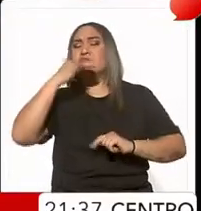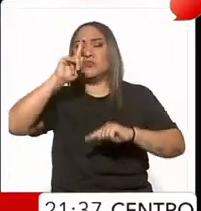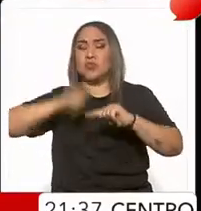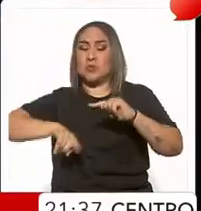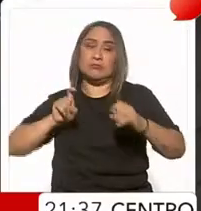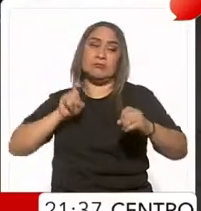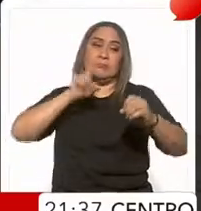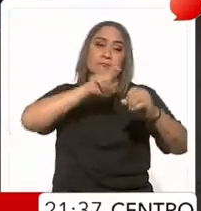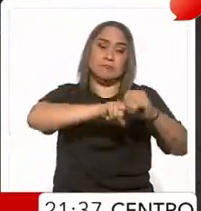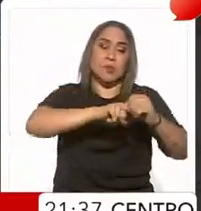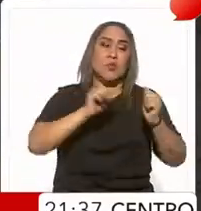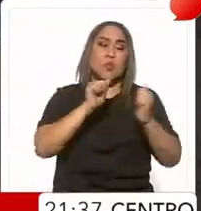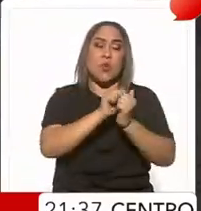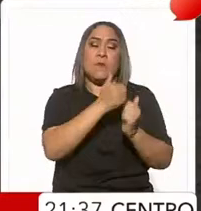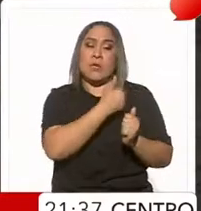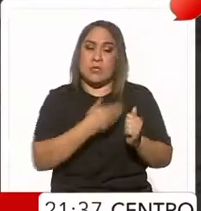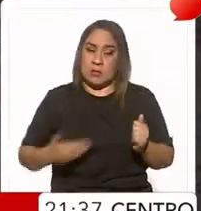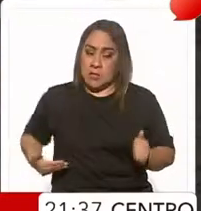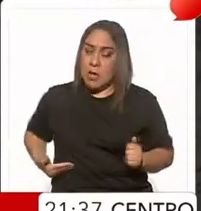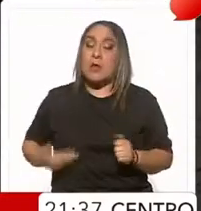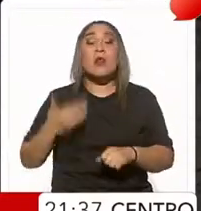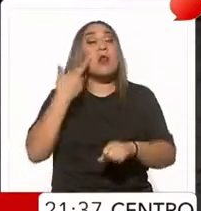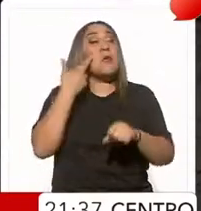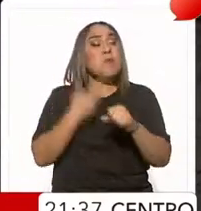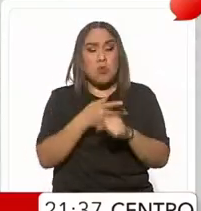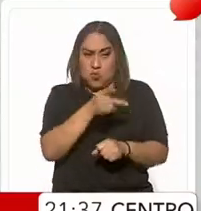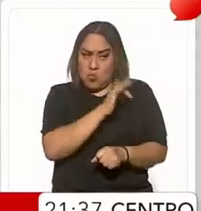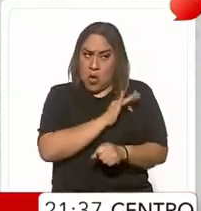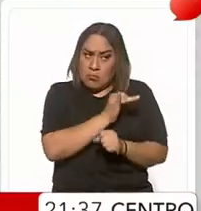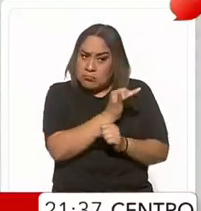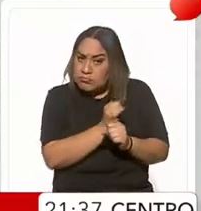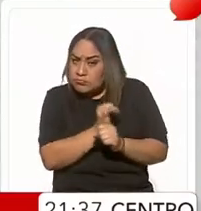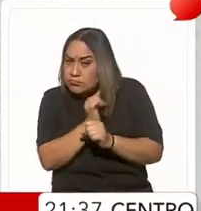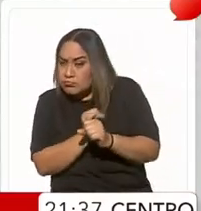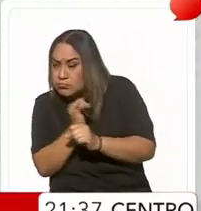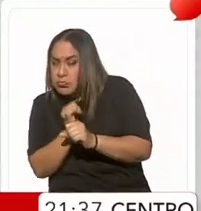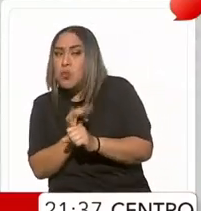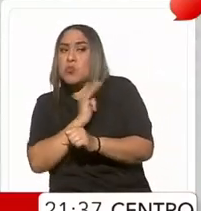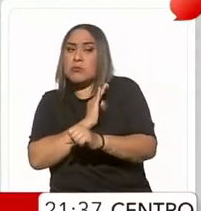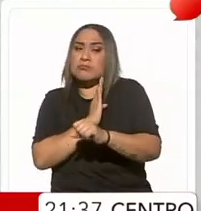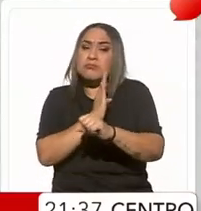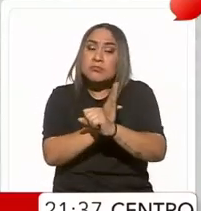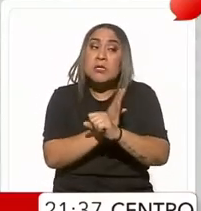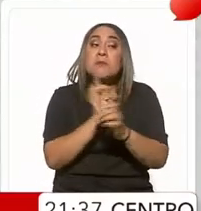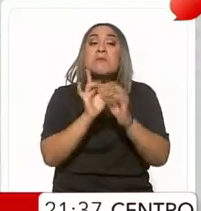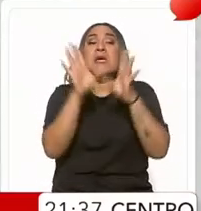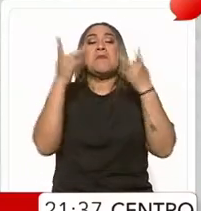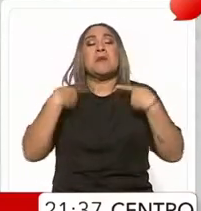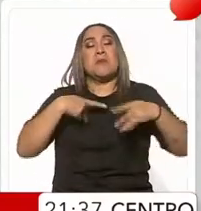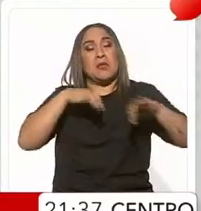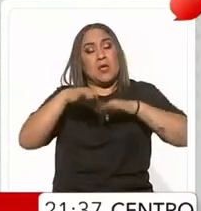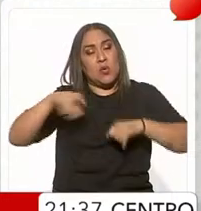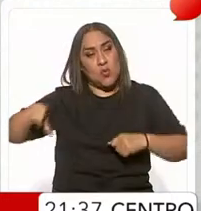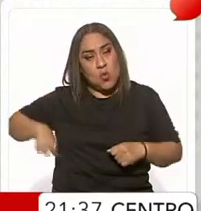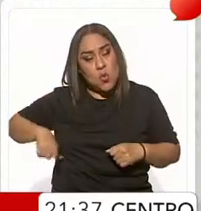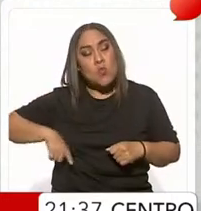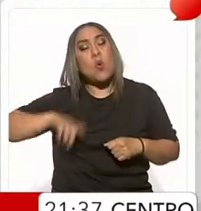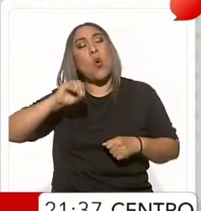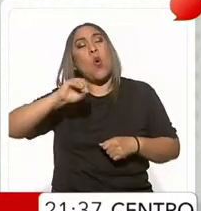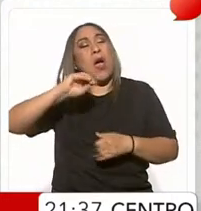oficina del titular ejecutivo y con facultades para investigar, perseguir y sancionar a funcionarios públicos y contratistas envueltos